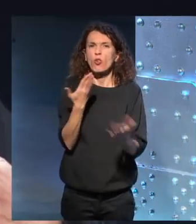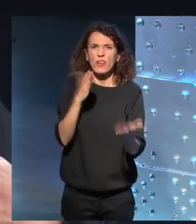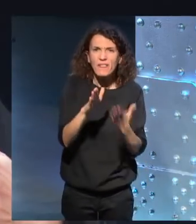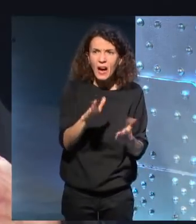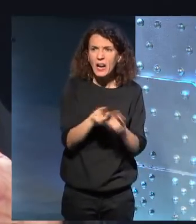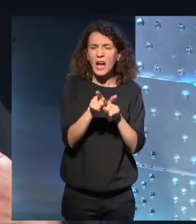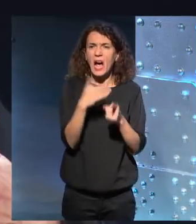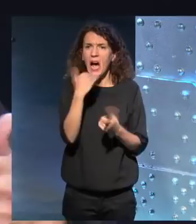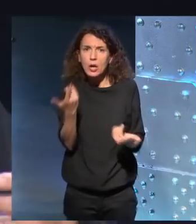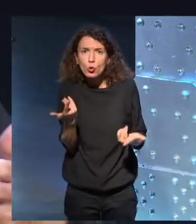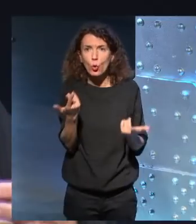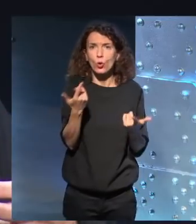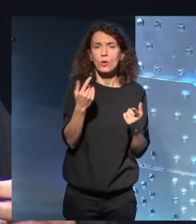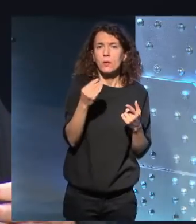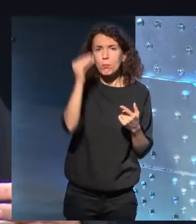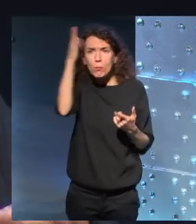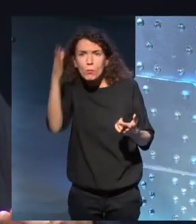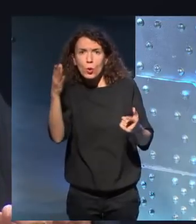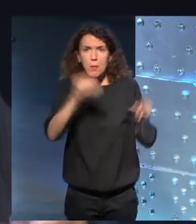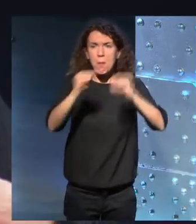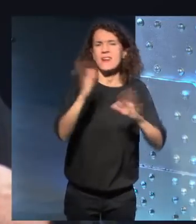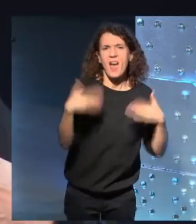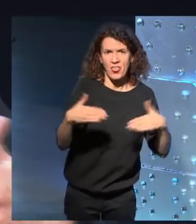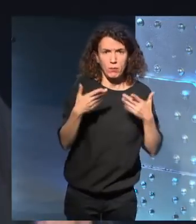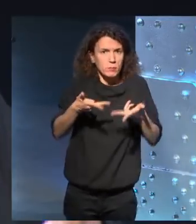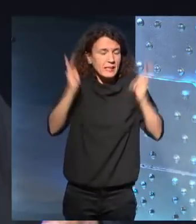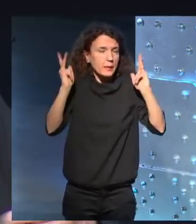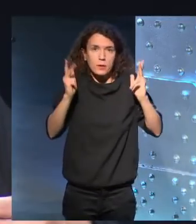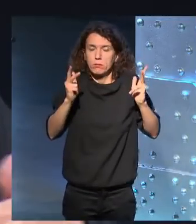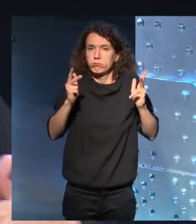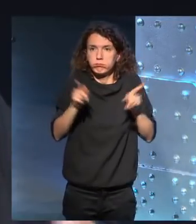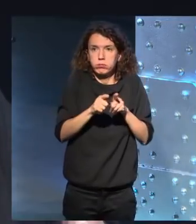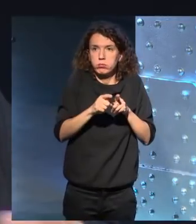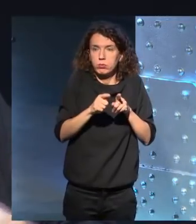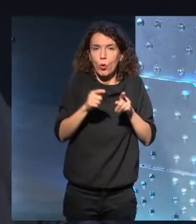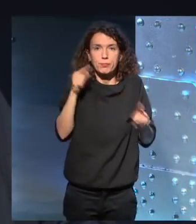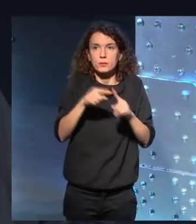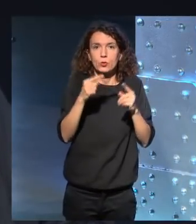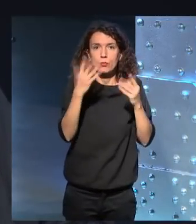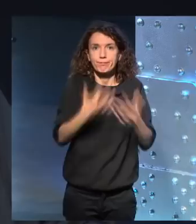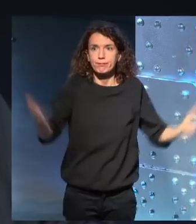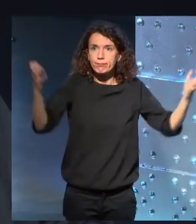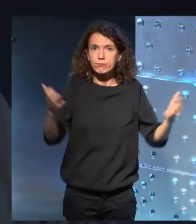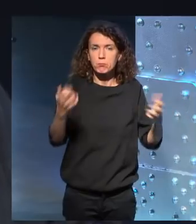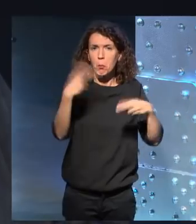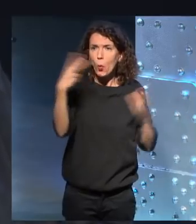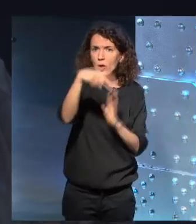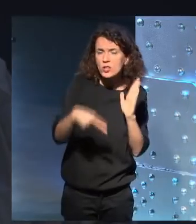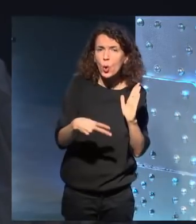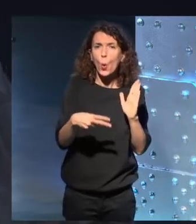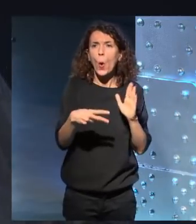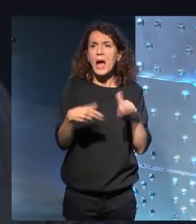a ninguna apreciación inteligente. Era para un público, un público